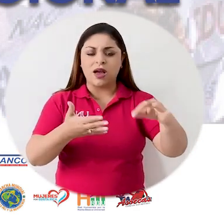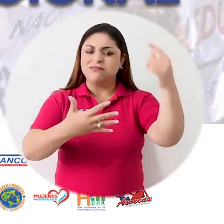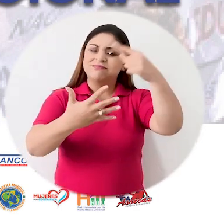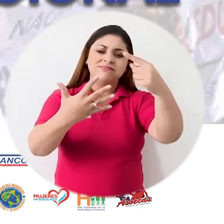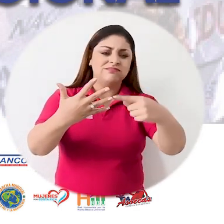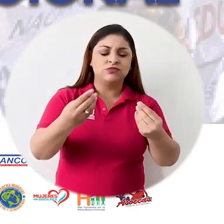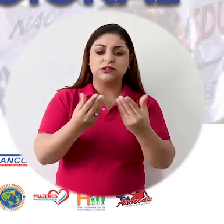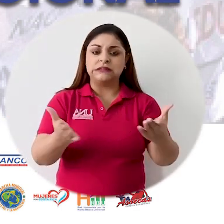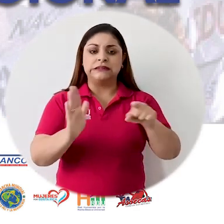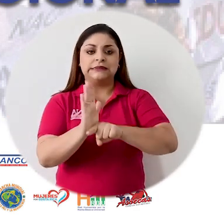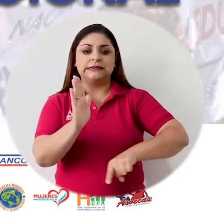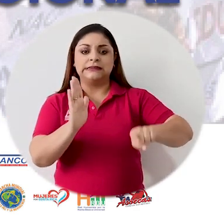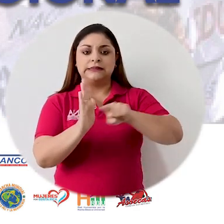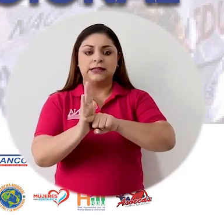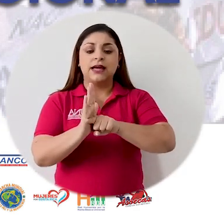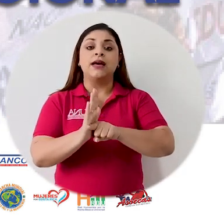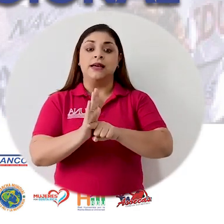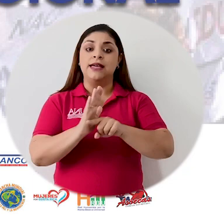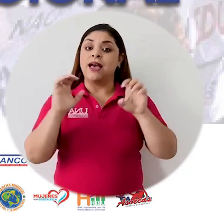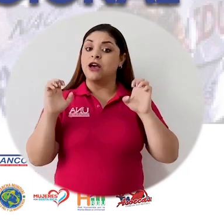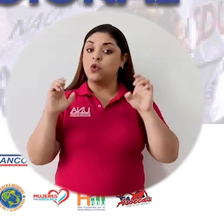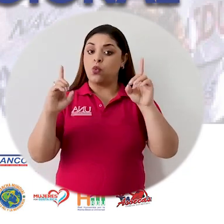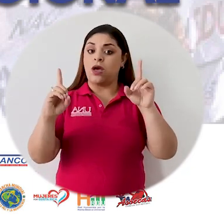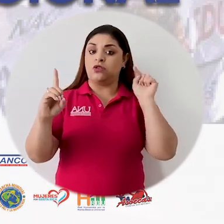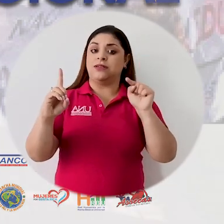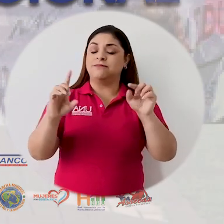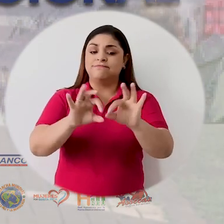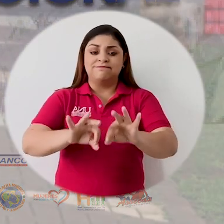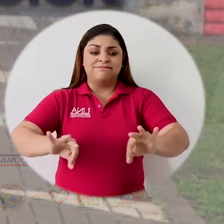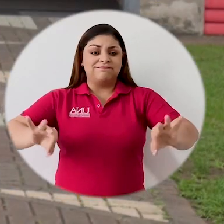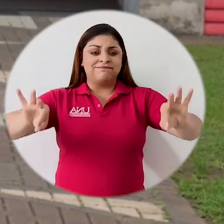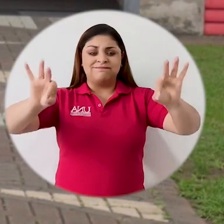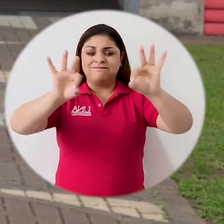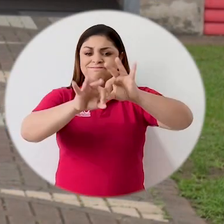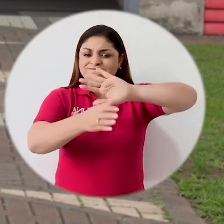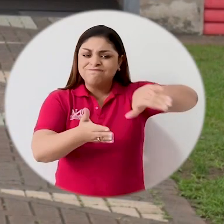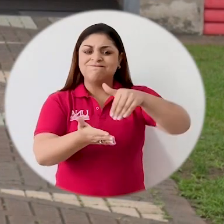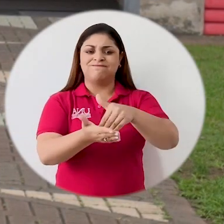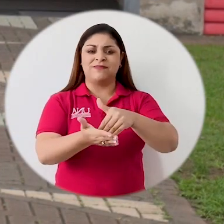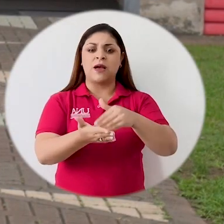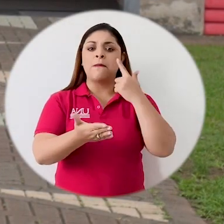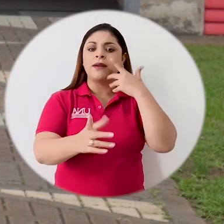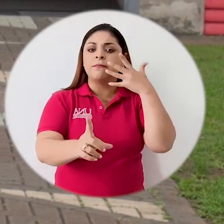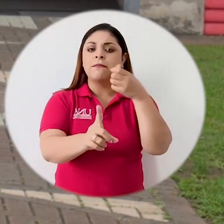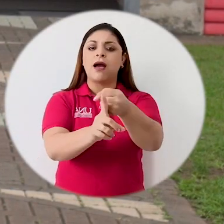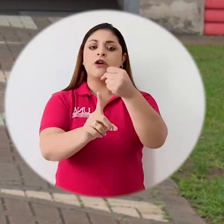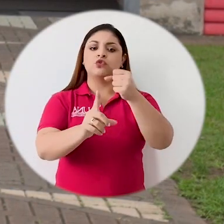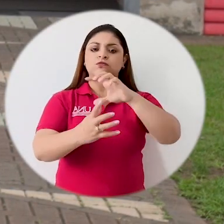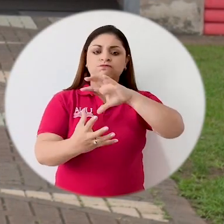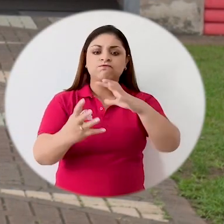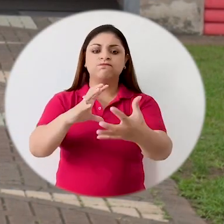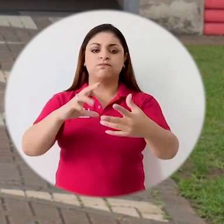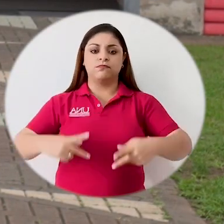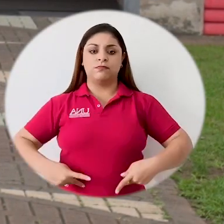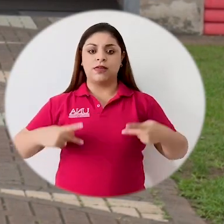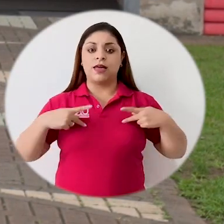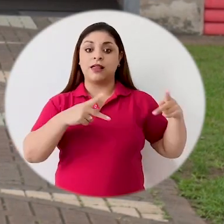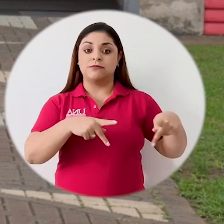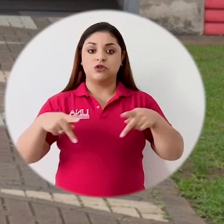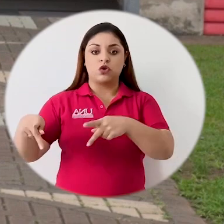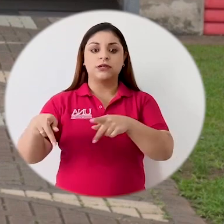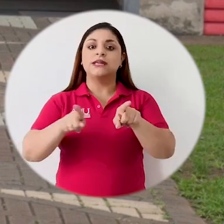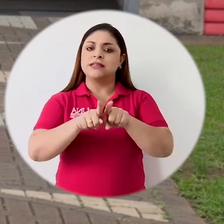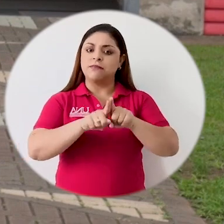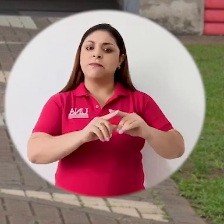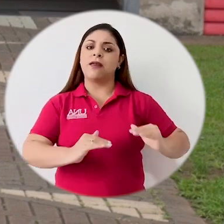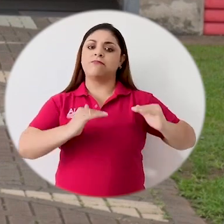Y recordemos que la educación pública es un pilar central para el desarrollo nacional, para el impacto y transformación de vida